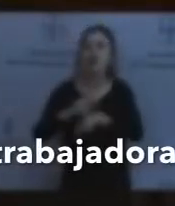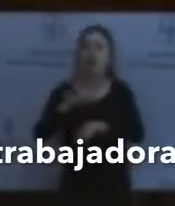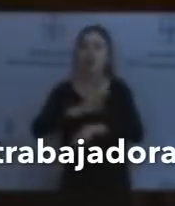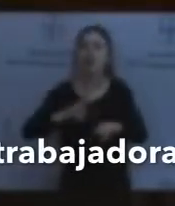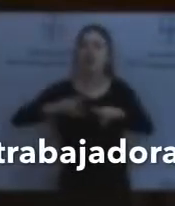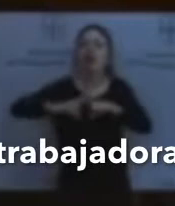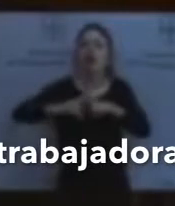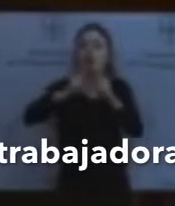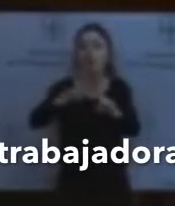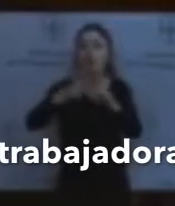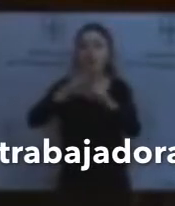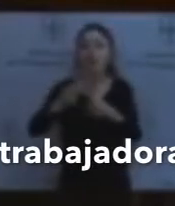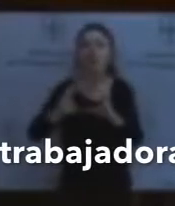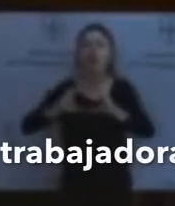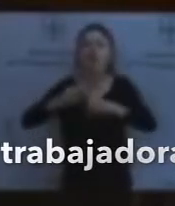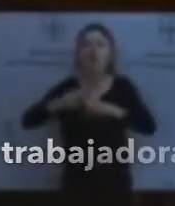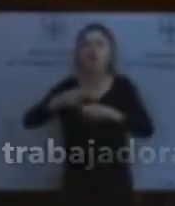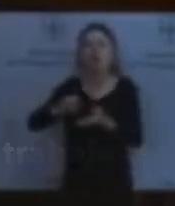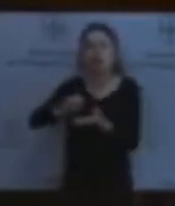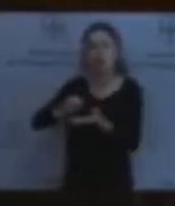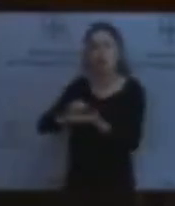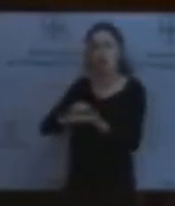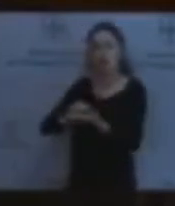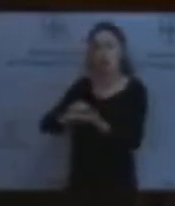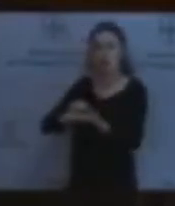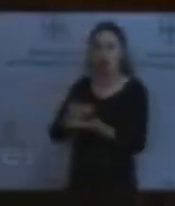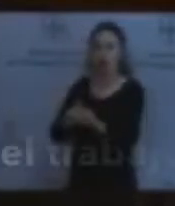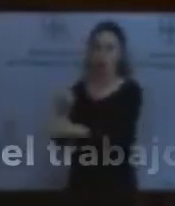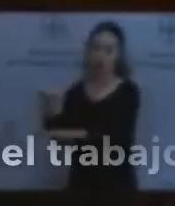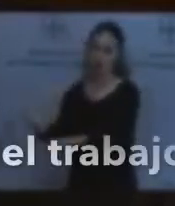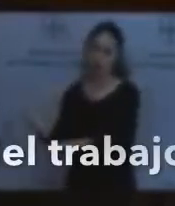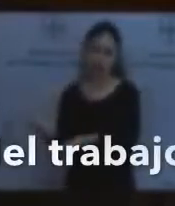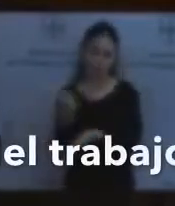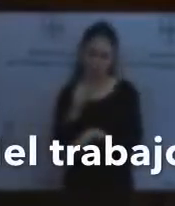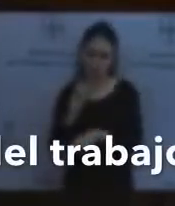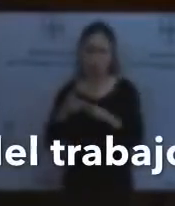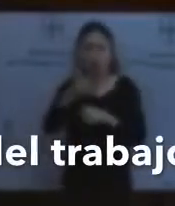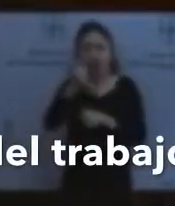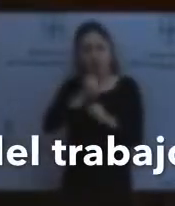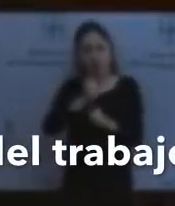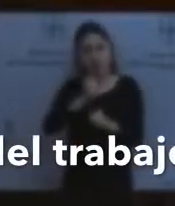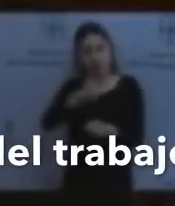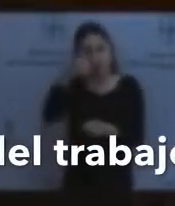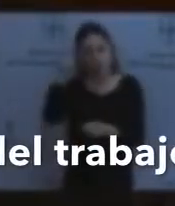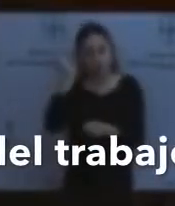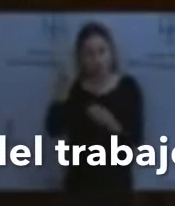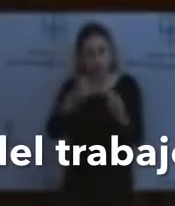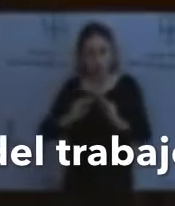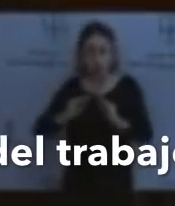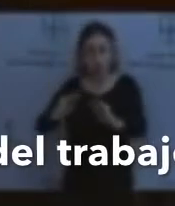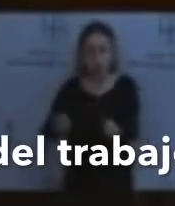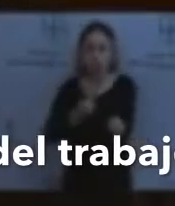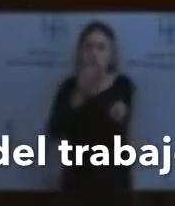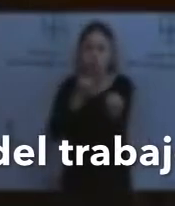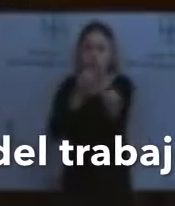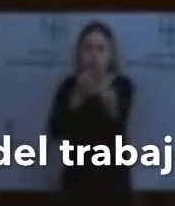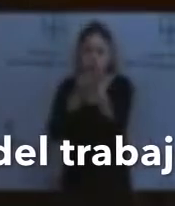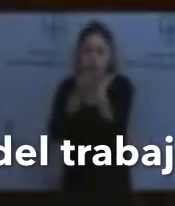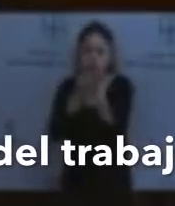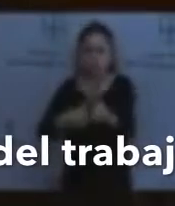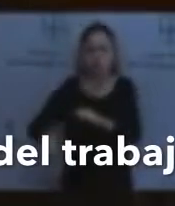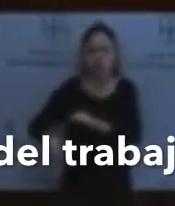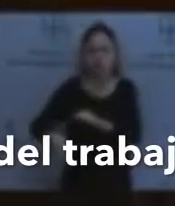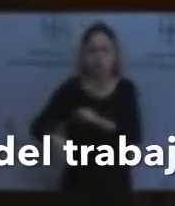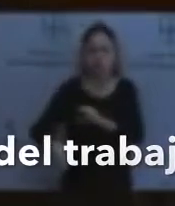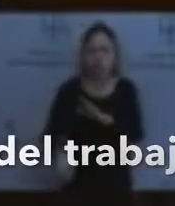expresión de las necesidades de los trabajadores y las trabajadoras. Las comisiones obreras no buscaron cuando nacieron espacios ajenos a